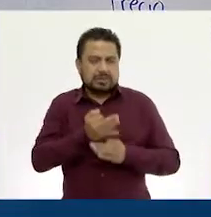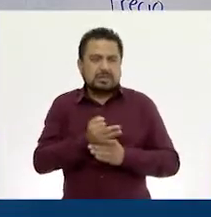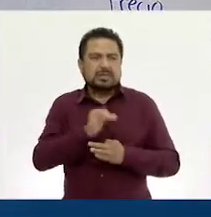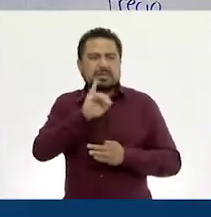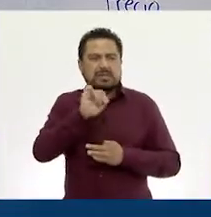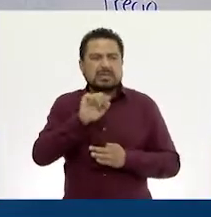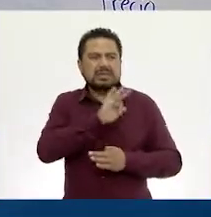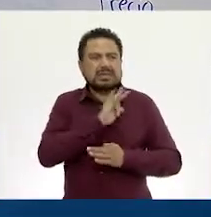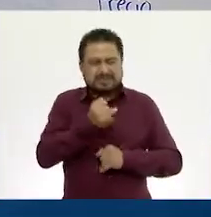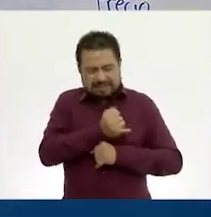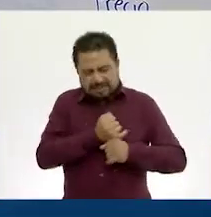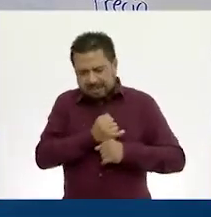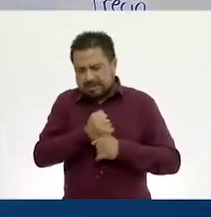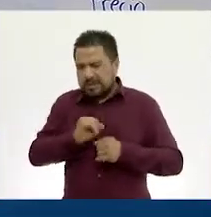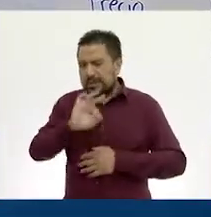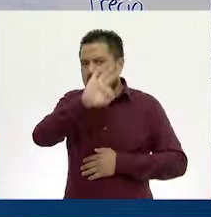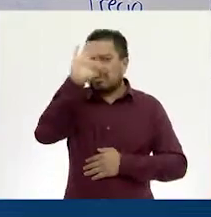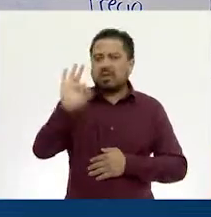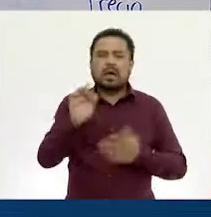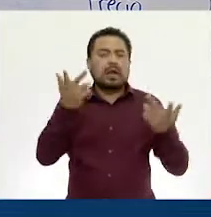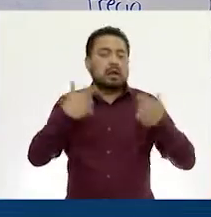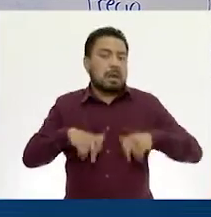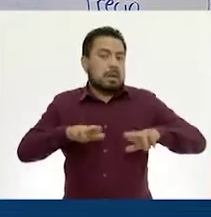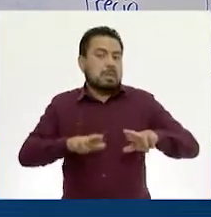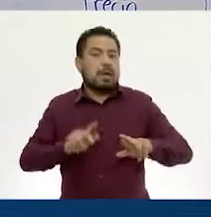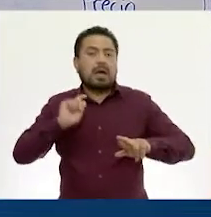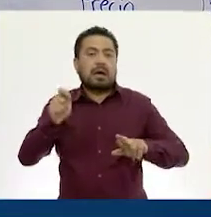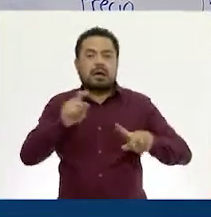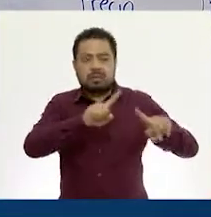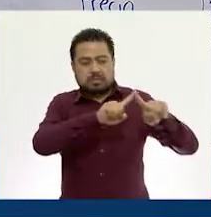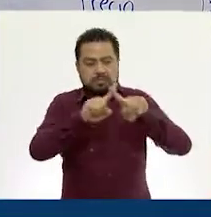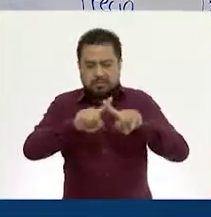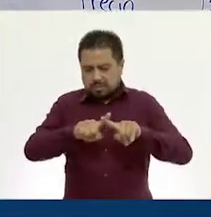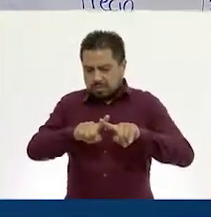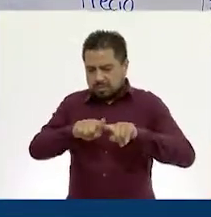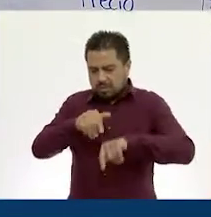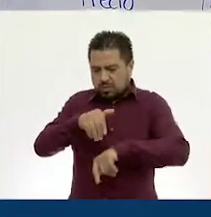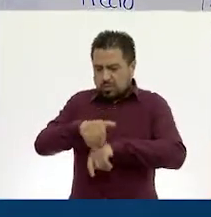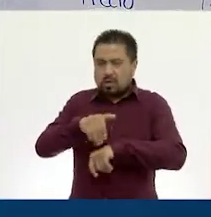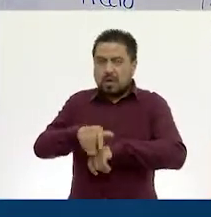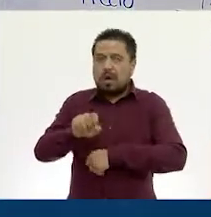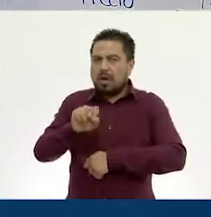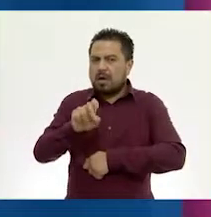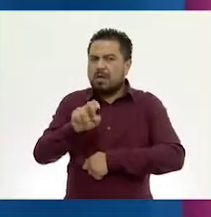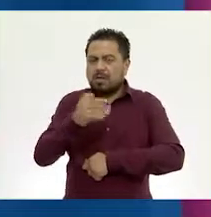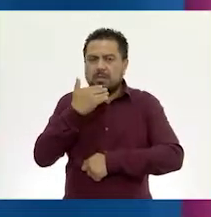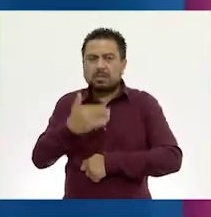tratamos de averiguar los porcentajes que representarán las distintas cantidades? Ok.